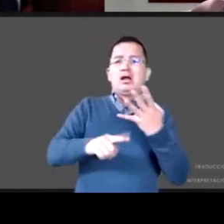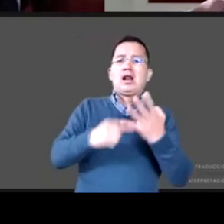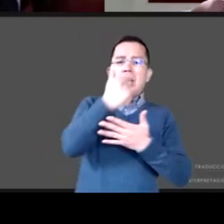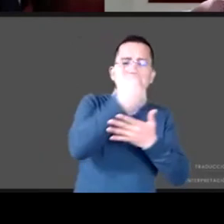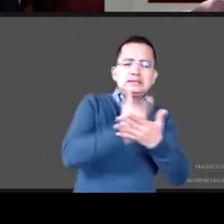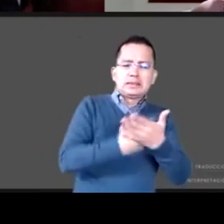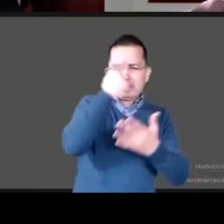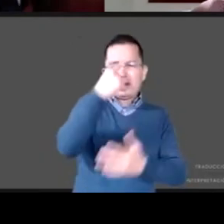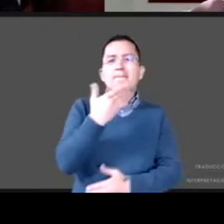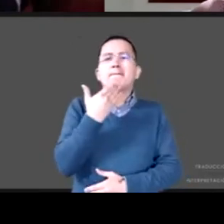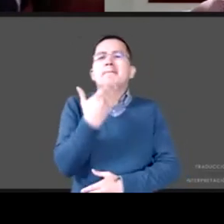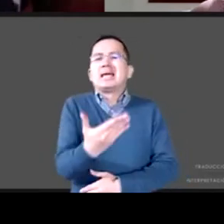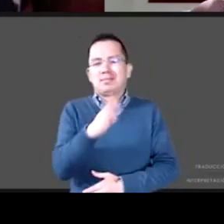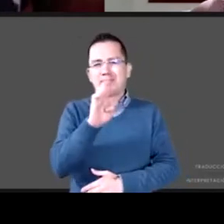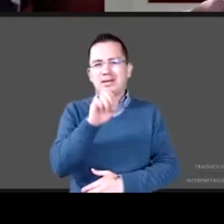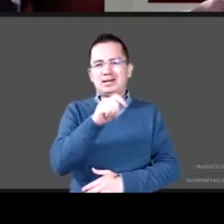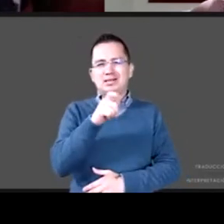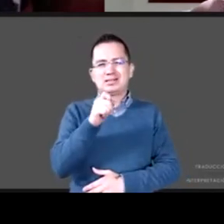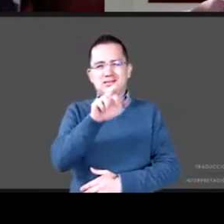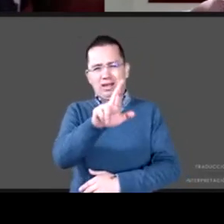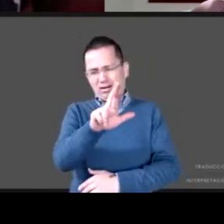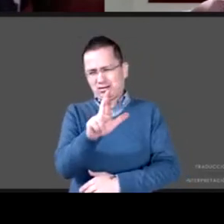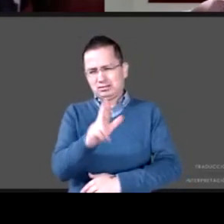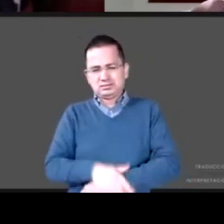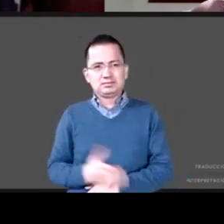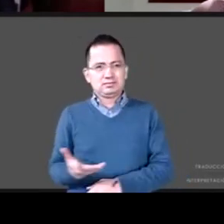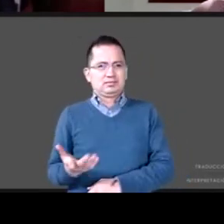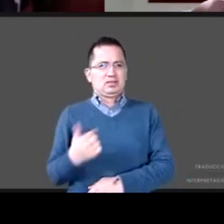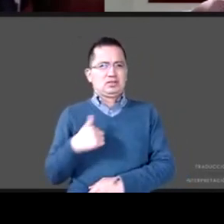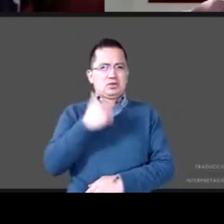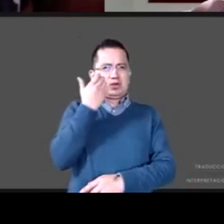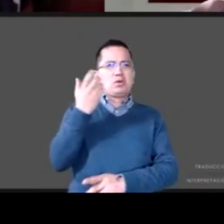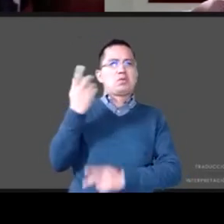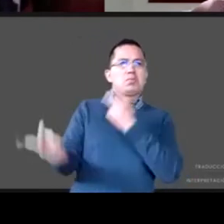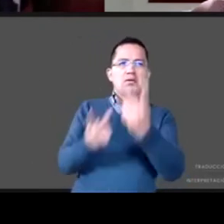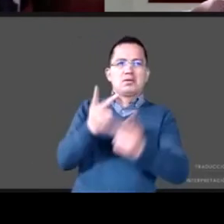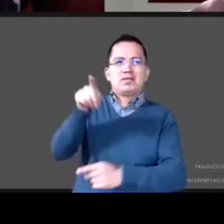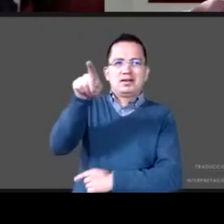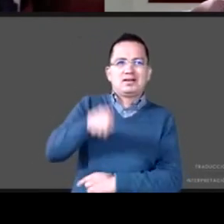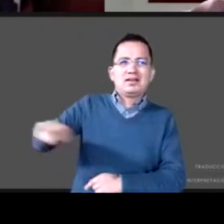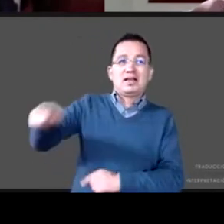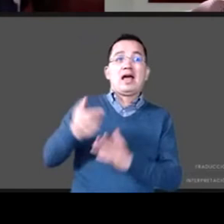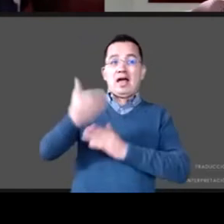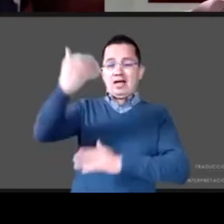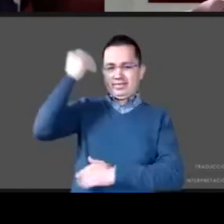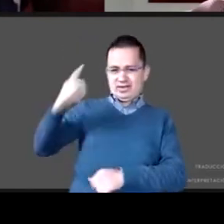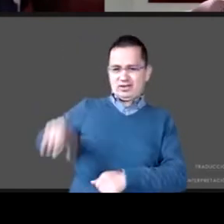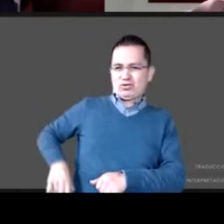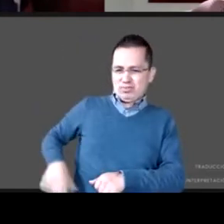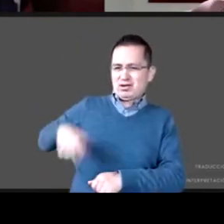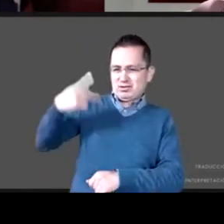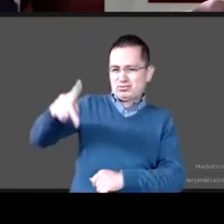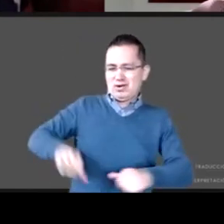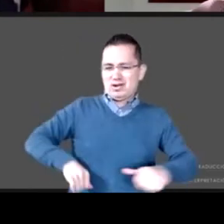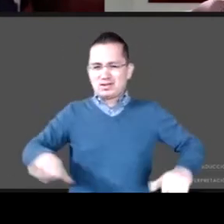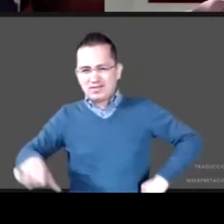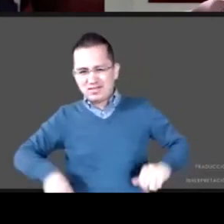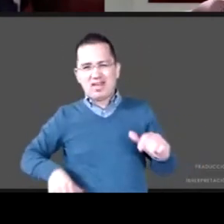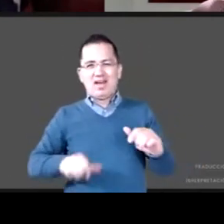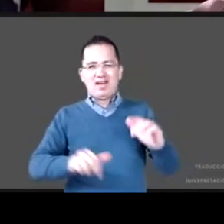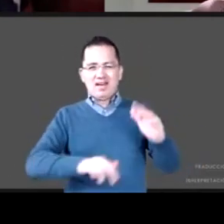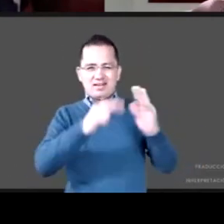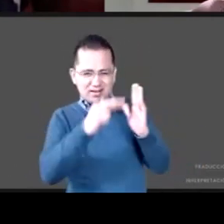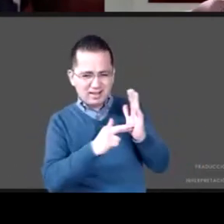¿qué de estas políticas es rescatable? ¿vale la pena colocarla hoy colocar